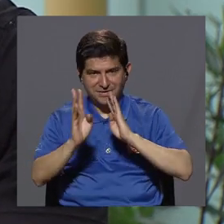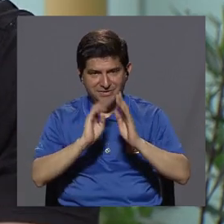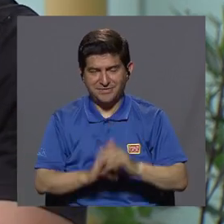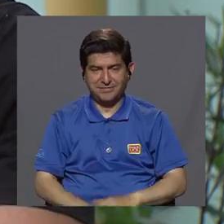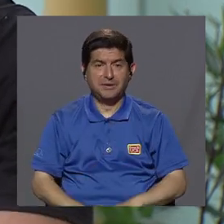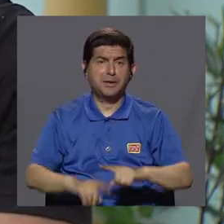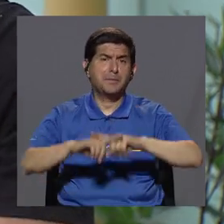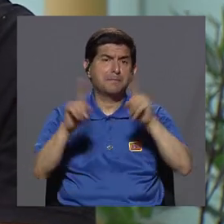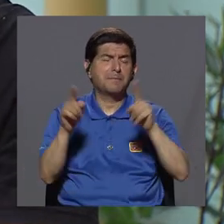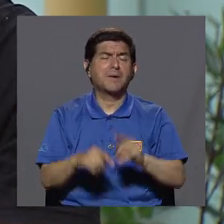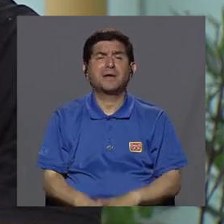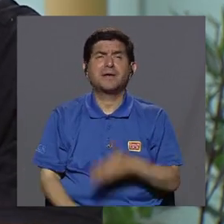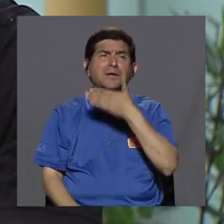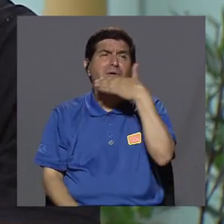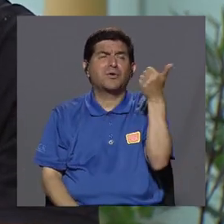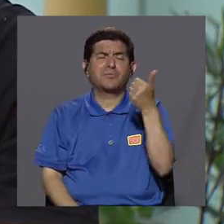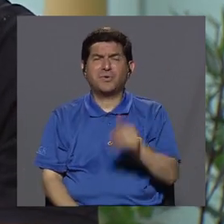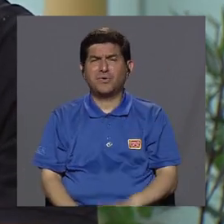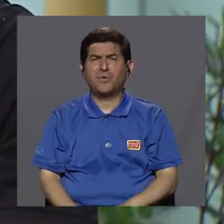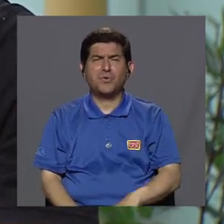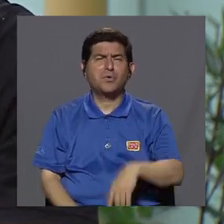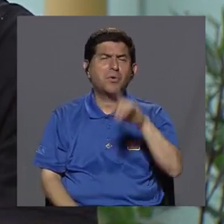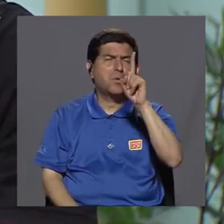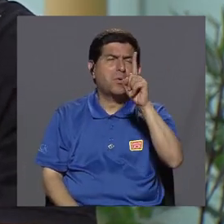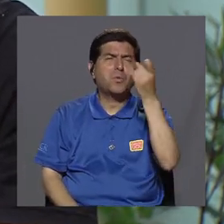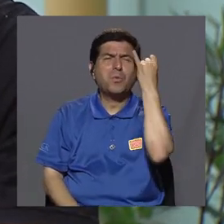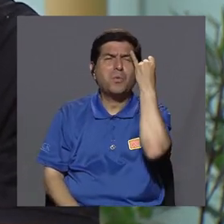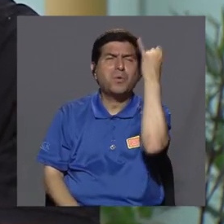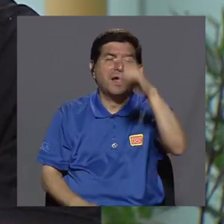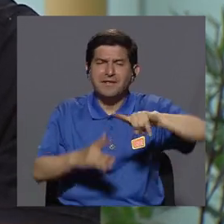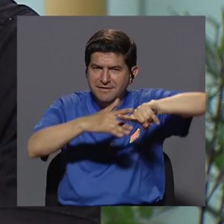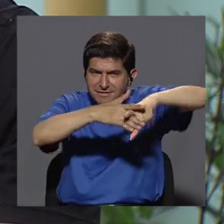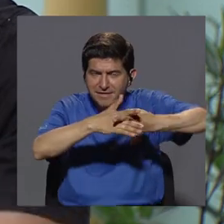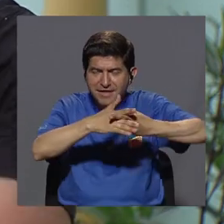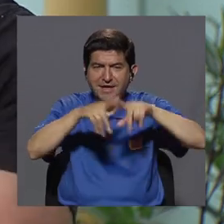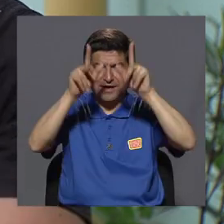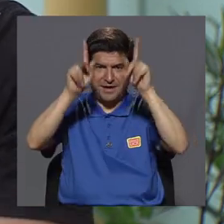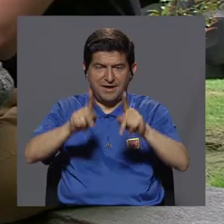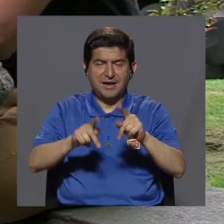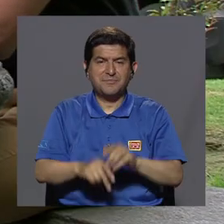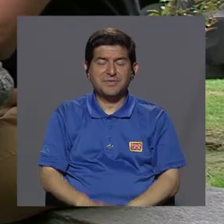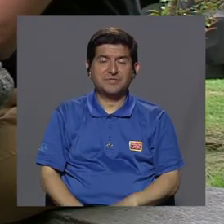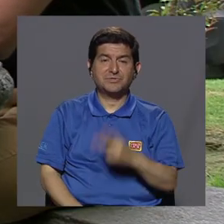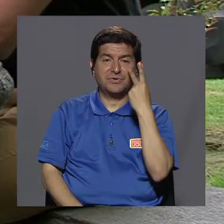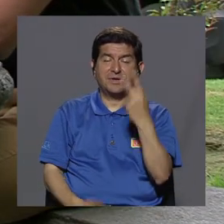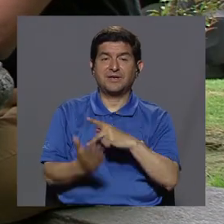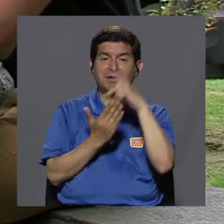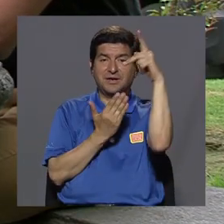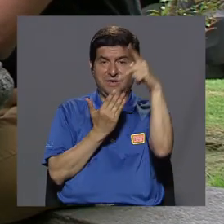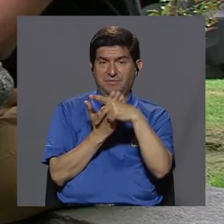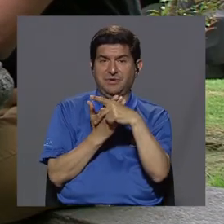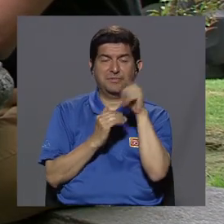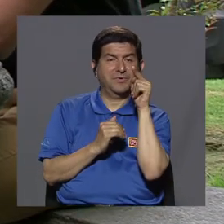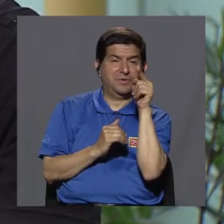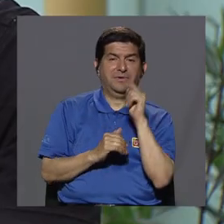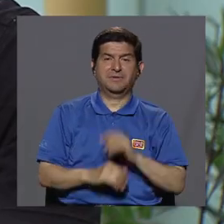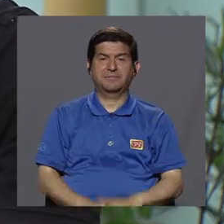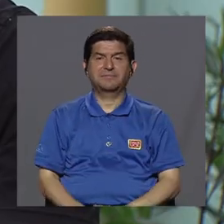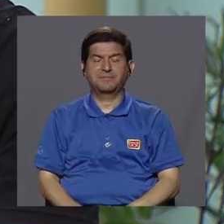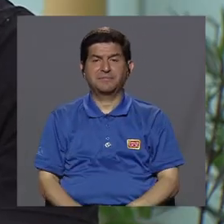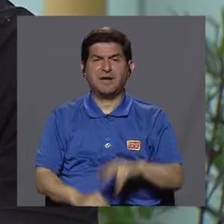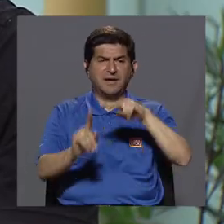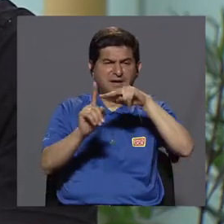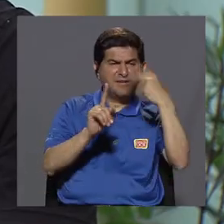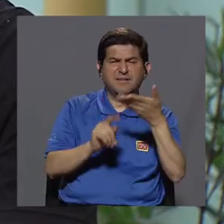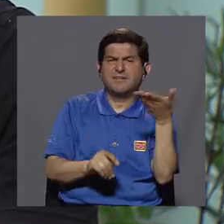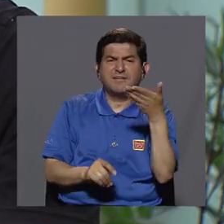estamos tratando. Pero lo ideal es que aquí nos quede por lo menos una semillita, ¿verdad? En la persona que está detrás de la pantalla y